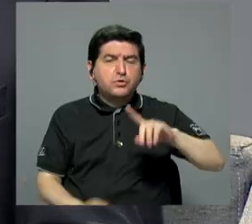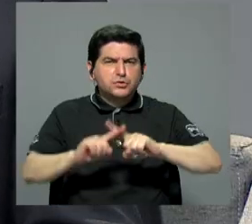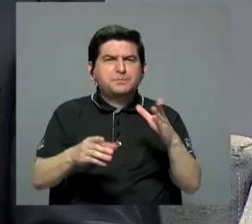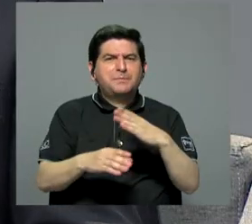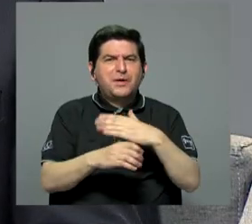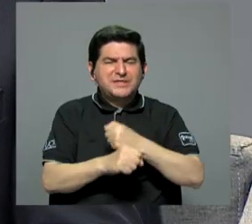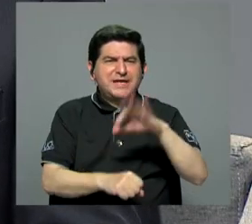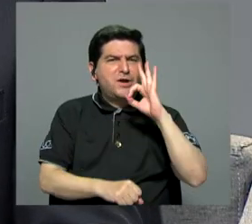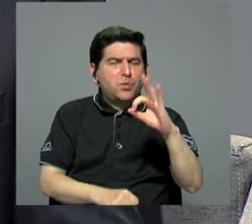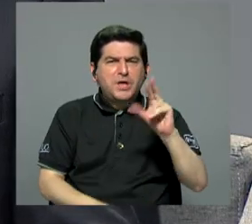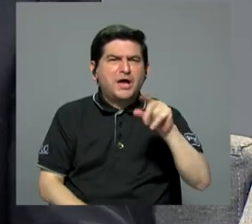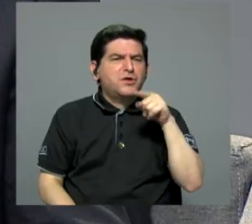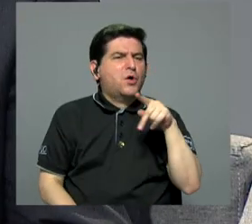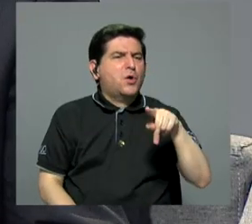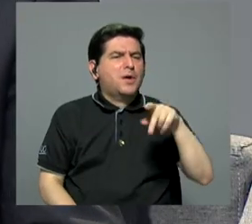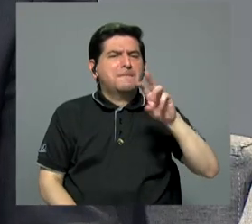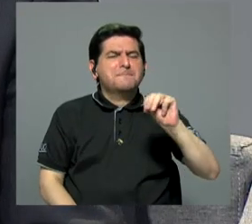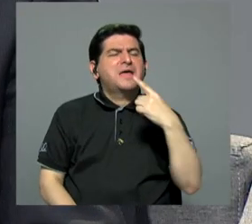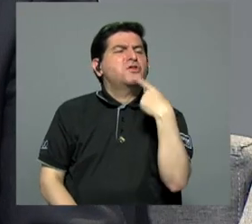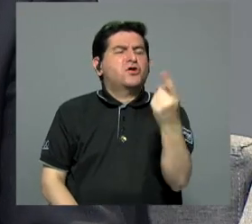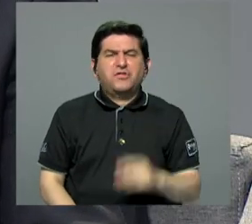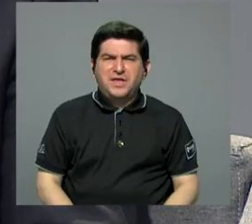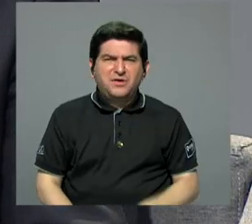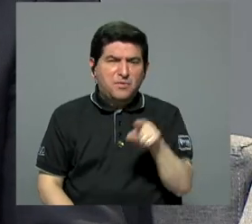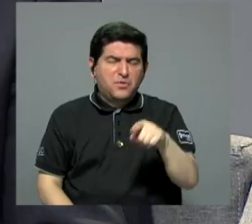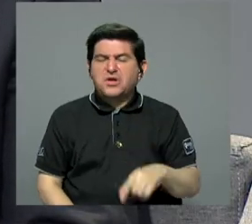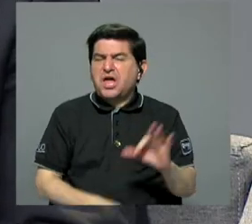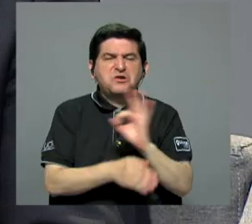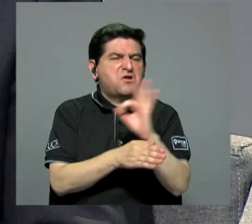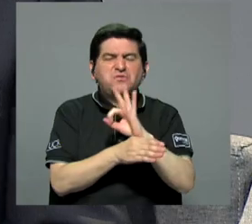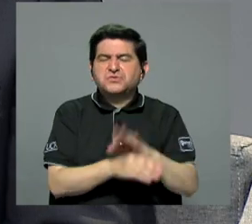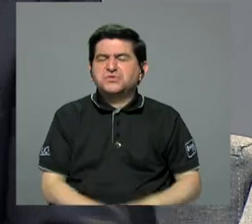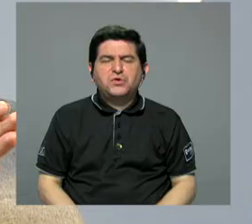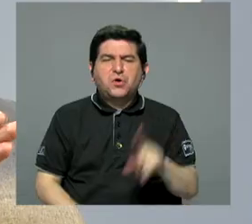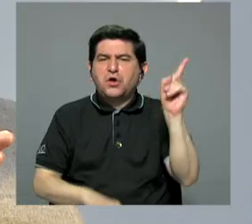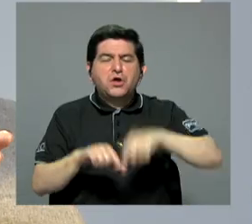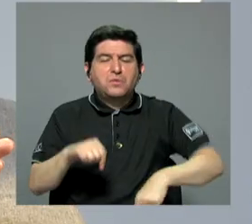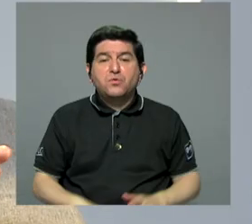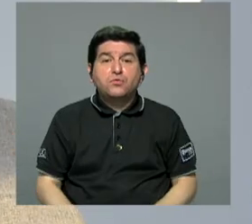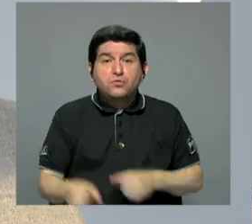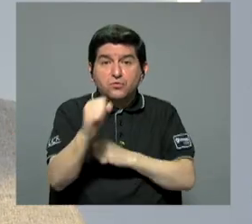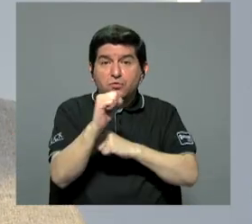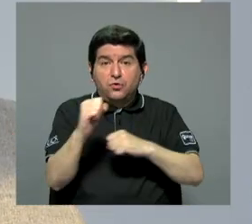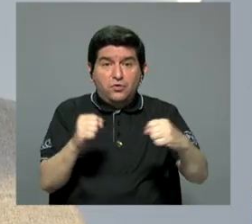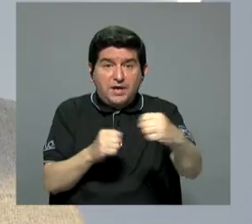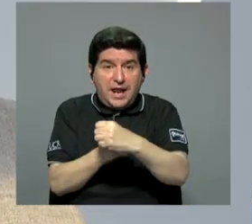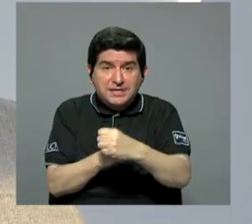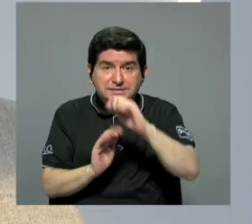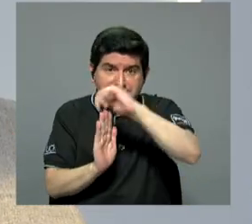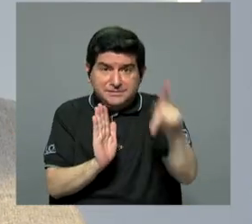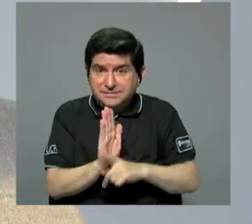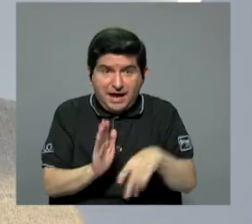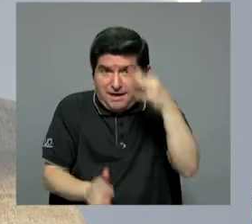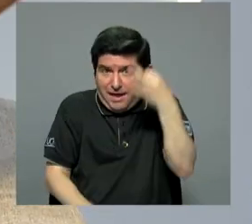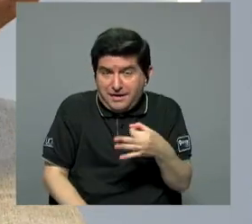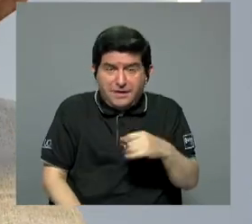bien hecho, no la ocurrencia que sacó Pedro Muñoz, que se le cayó de camino porque no sirvió. Bueno, la Sala Constitucional lo consideró